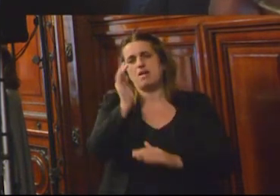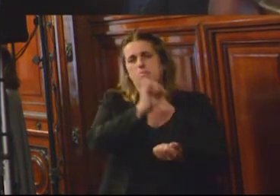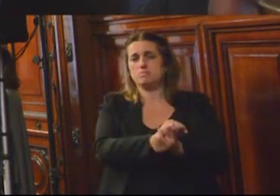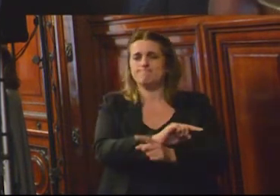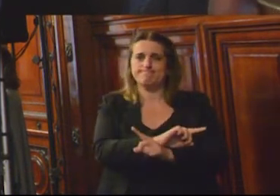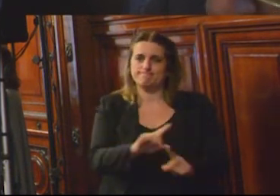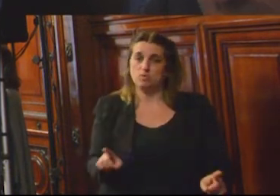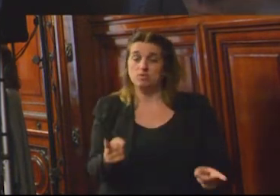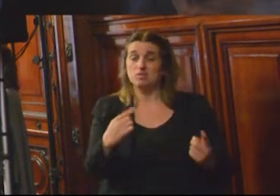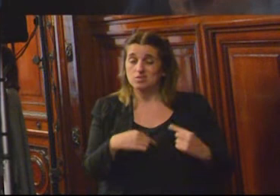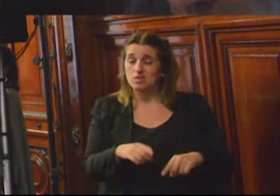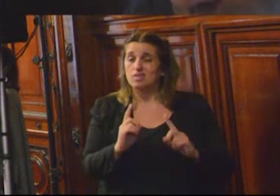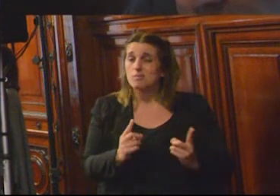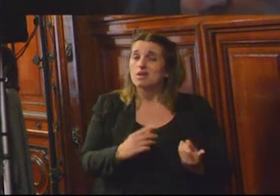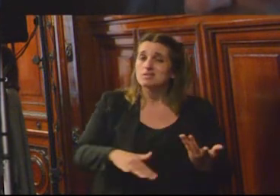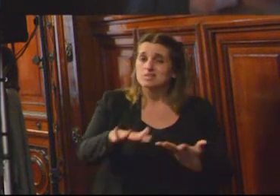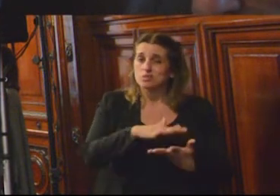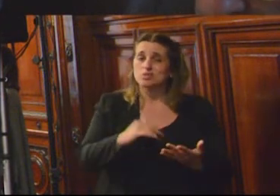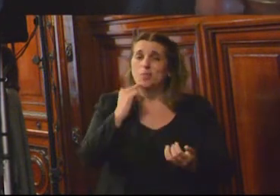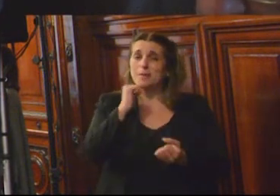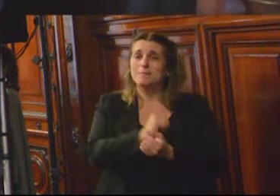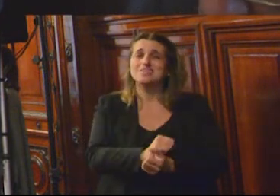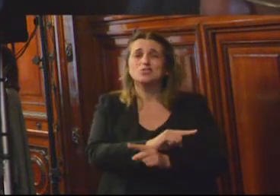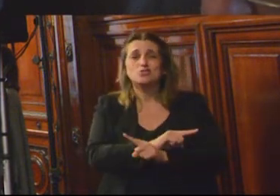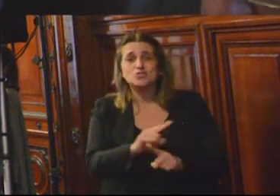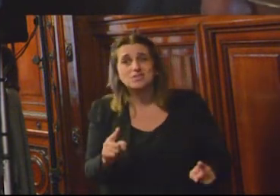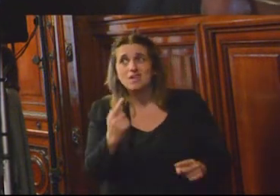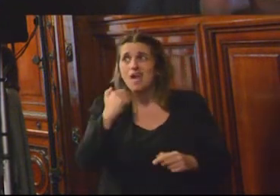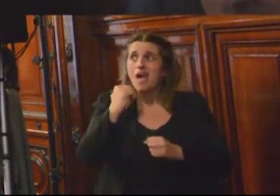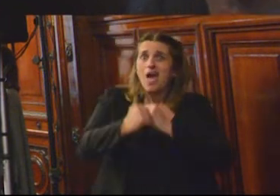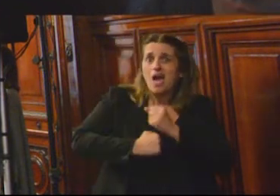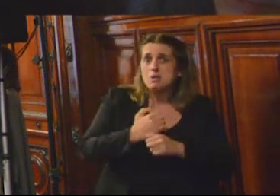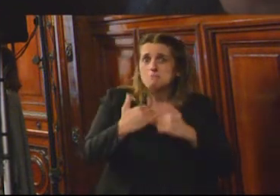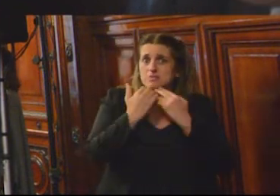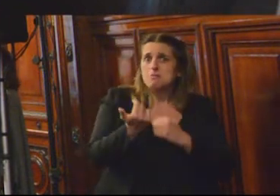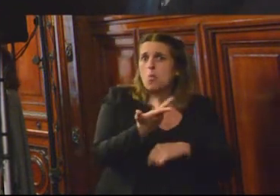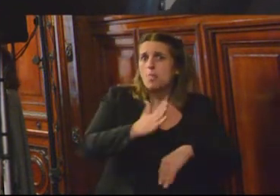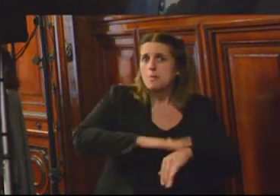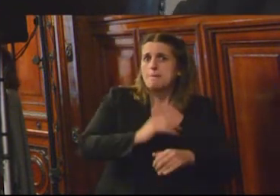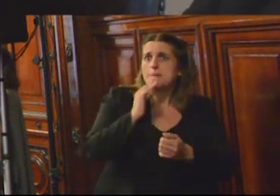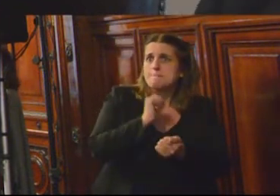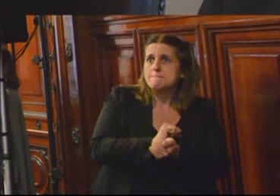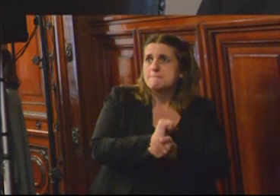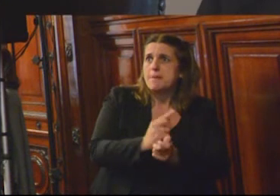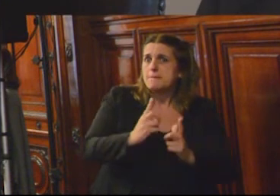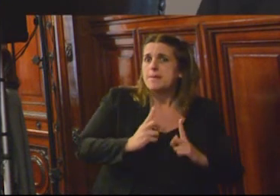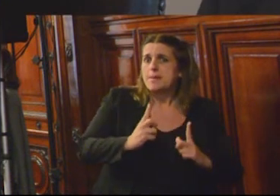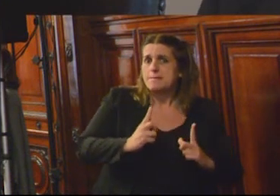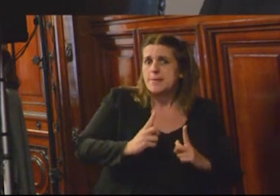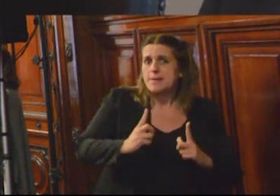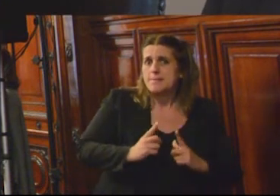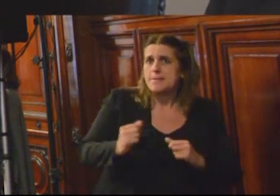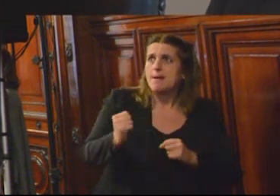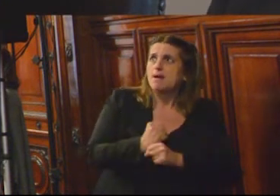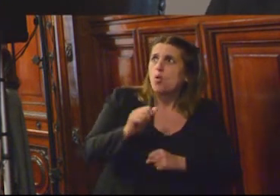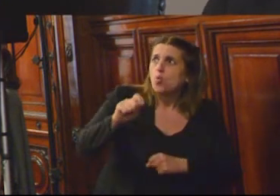y combatir también la situación del preso sin condena tan difundida en nuestro continente, pues creo que lo que se